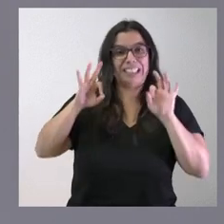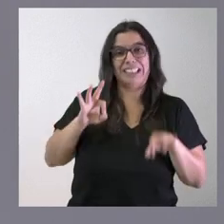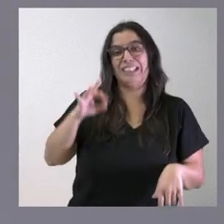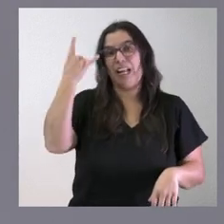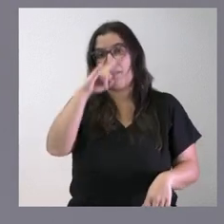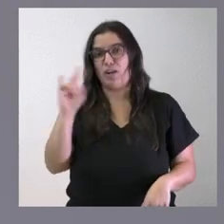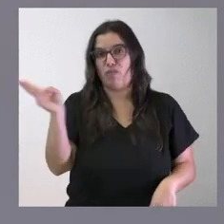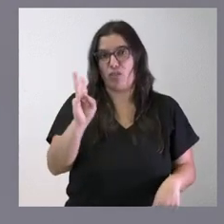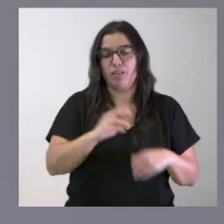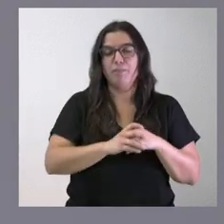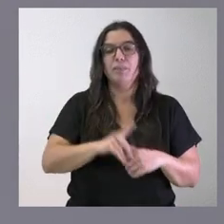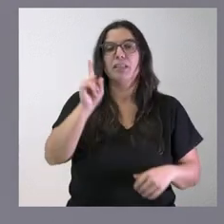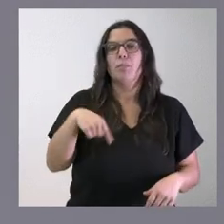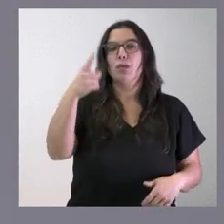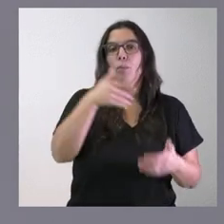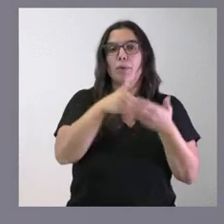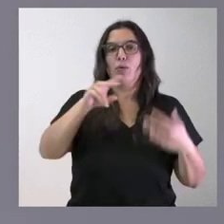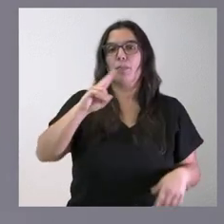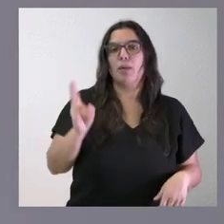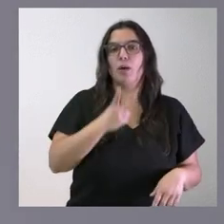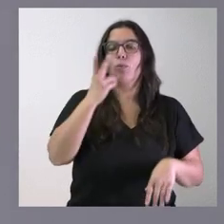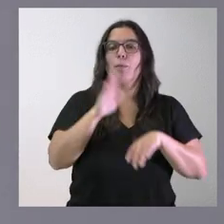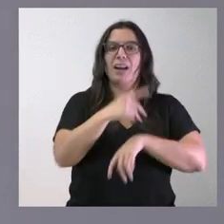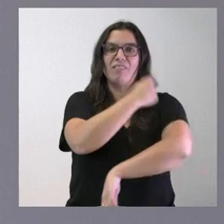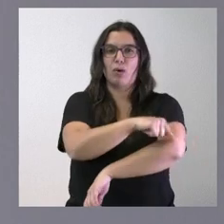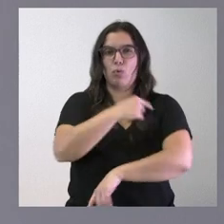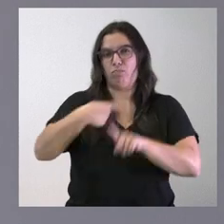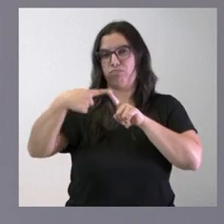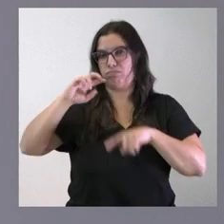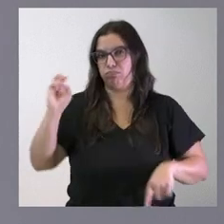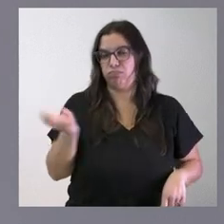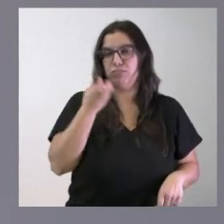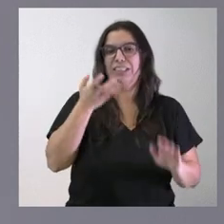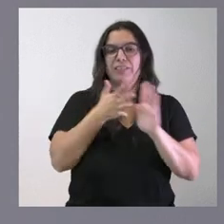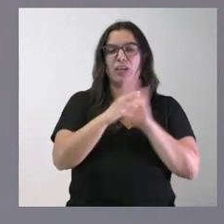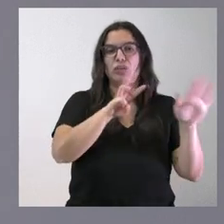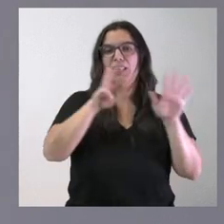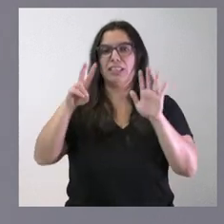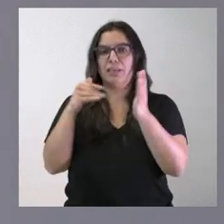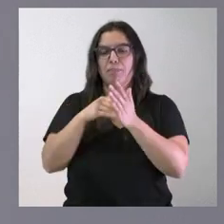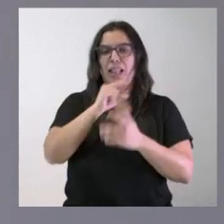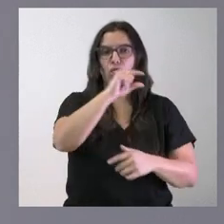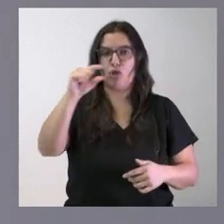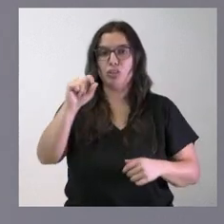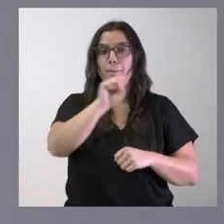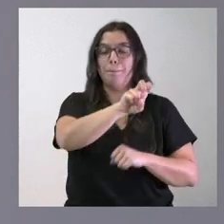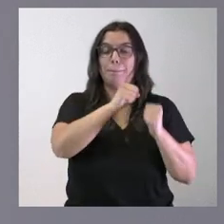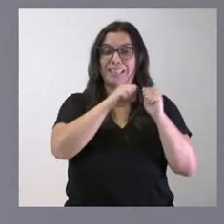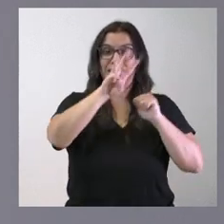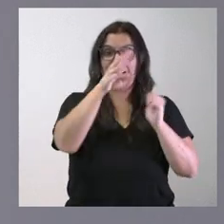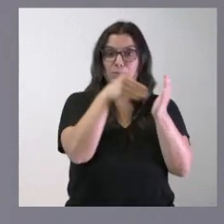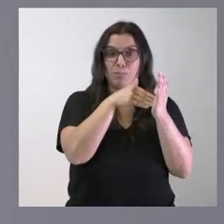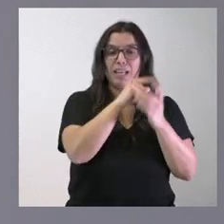Un millón de euros para suministro de diferentes vacunas. Hablamos de 87.000 dosis. De ellas, 23.000 son dosis para